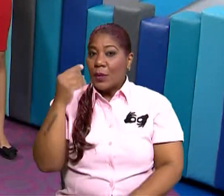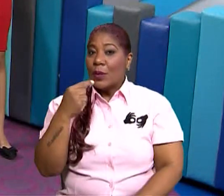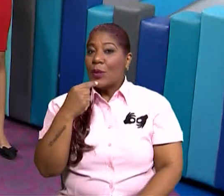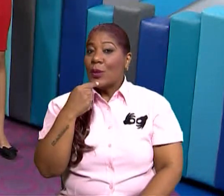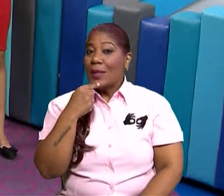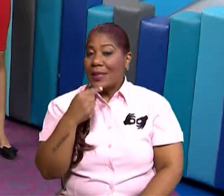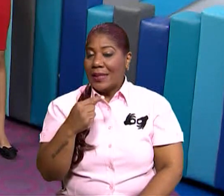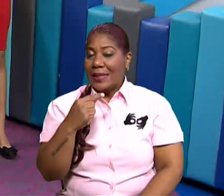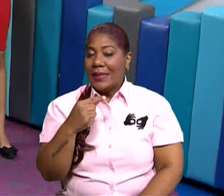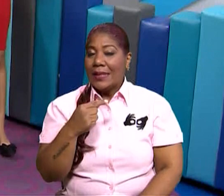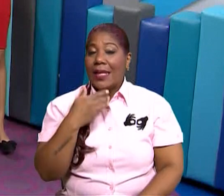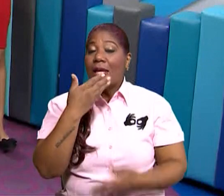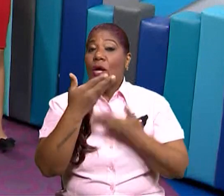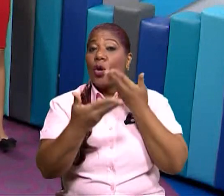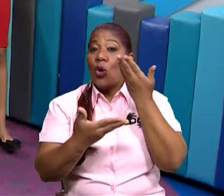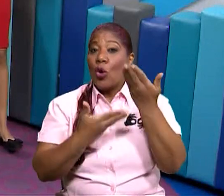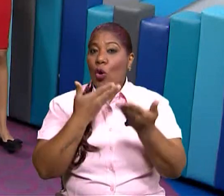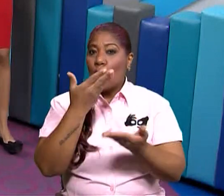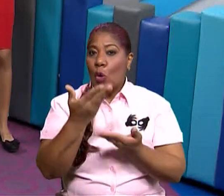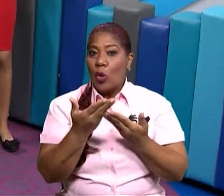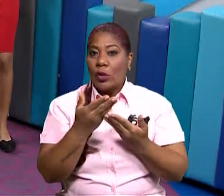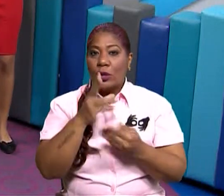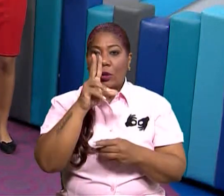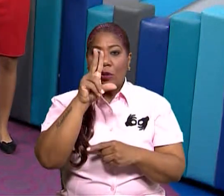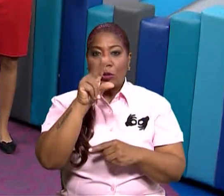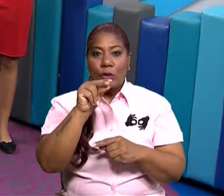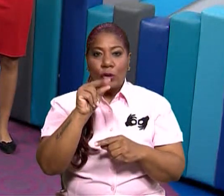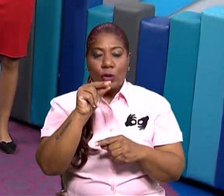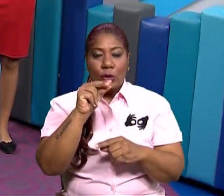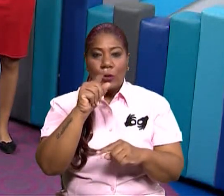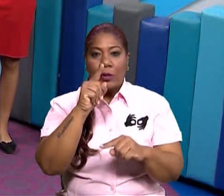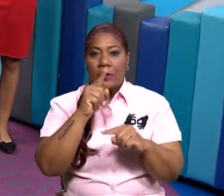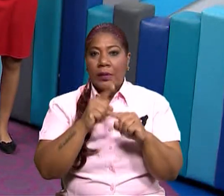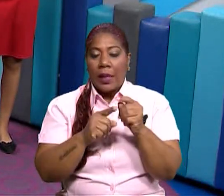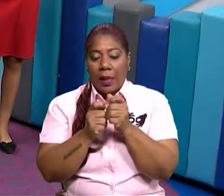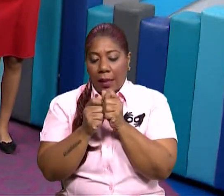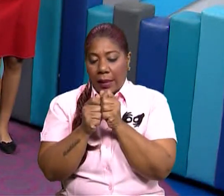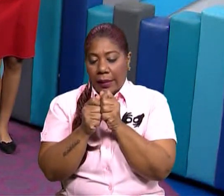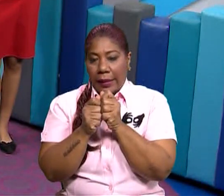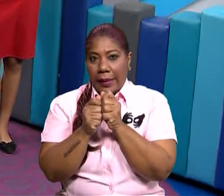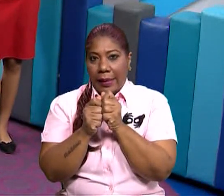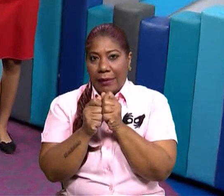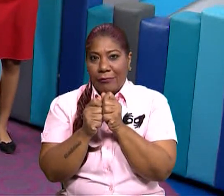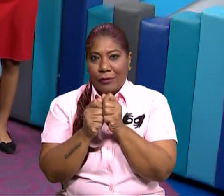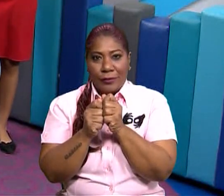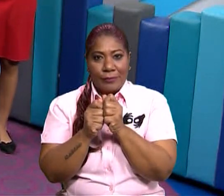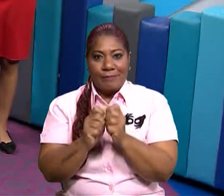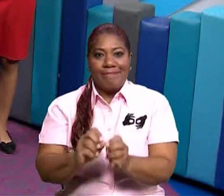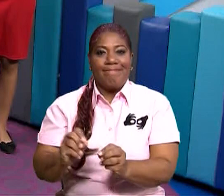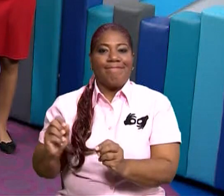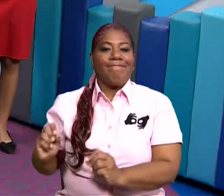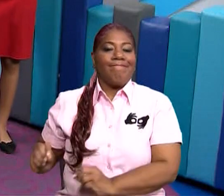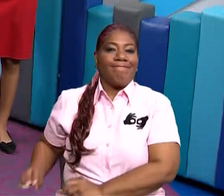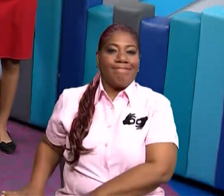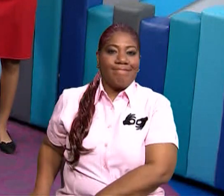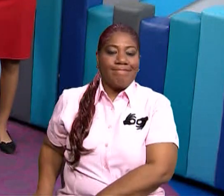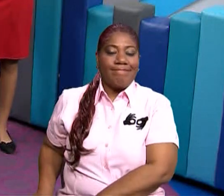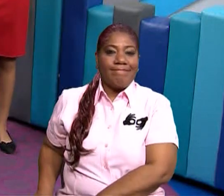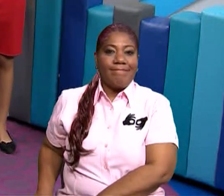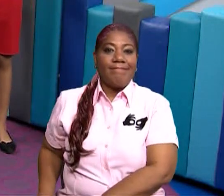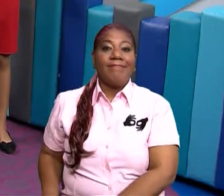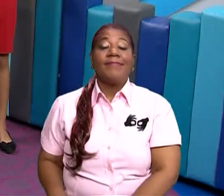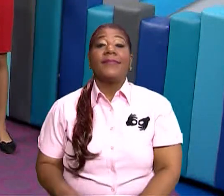observar y apreciar cada una de las maravillas que tiene el bosque. Pero, ¿qué pasa con nuestros jóvenes?